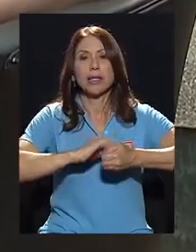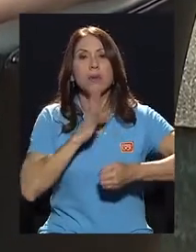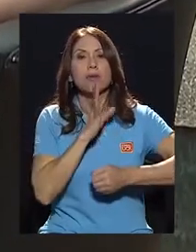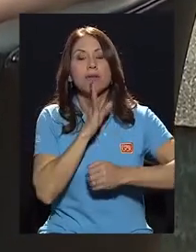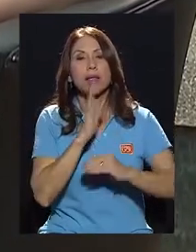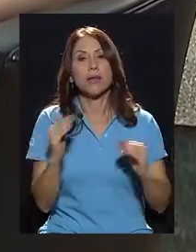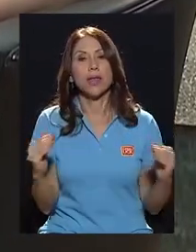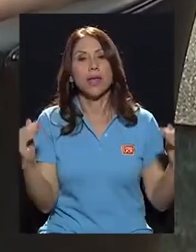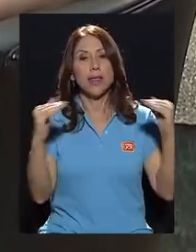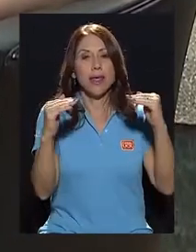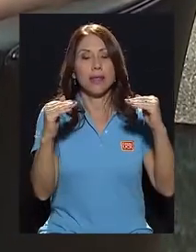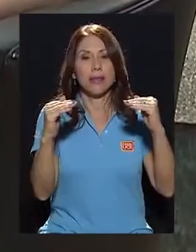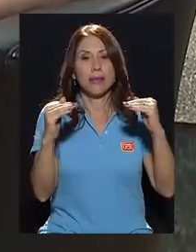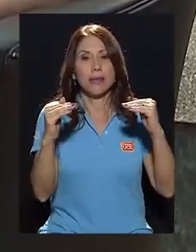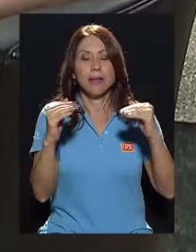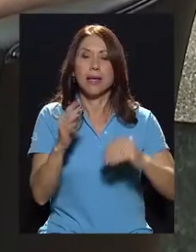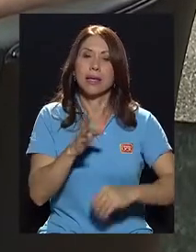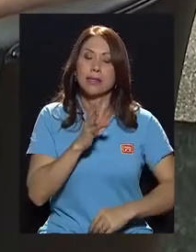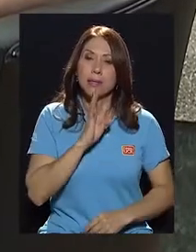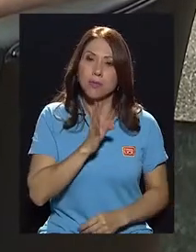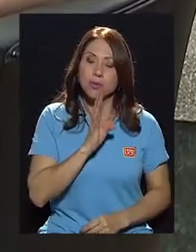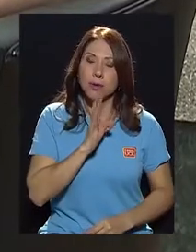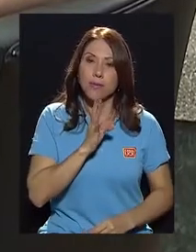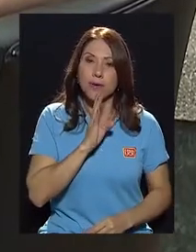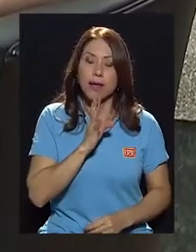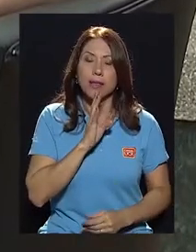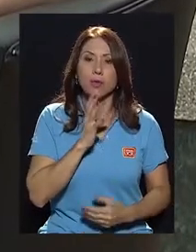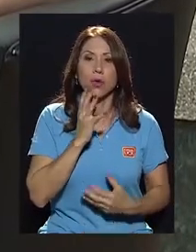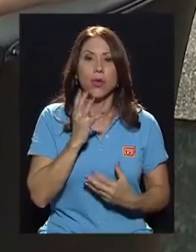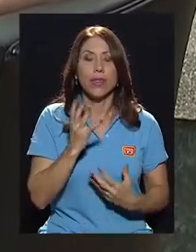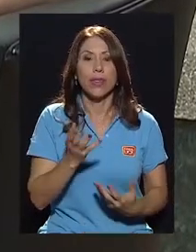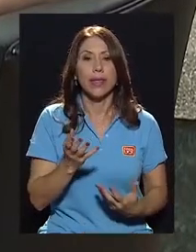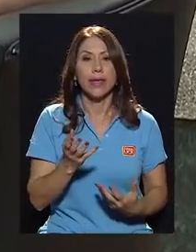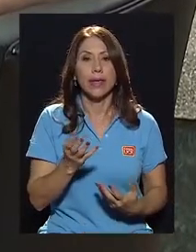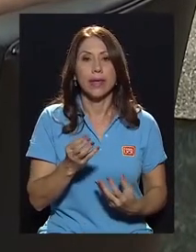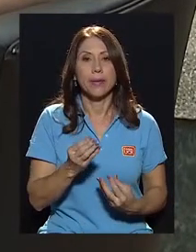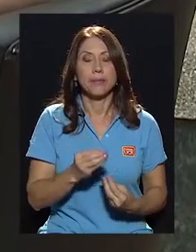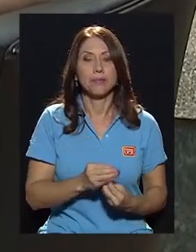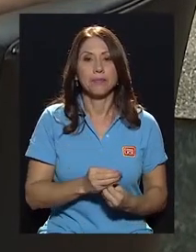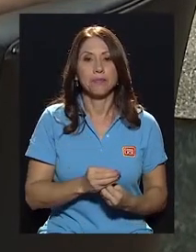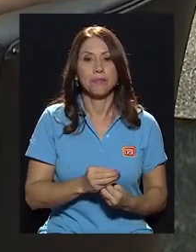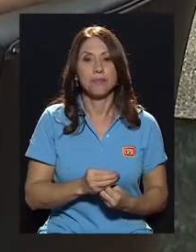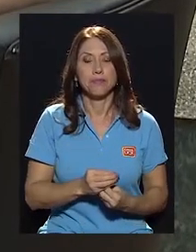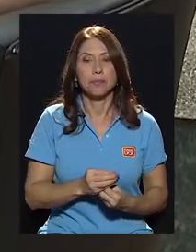estamos hablando de equidad, y estamos hablando de,